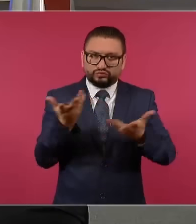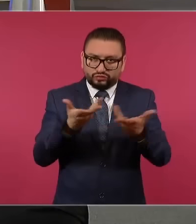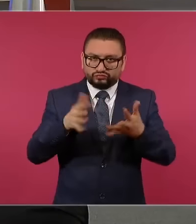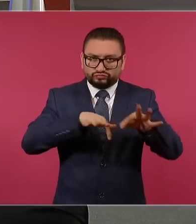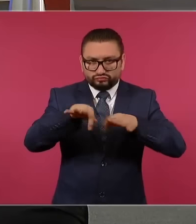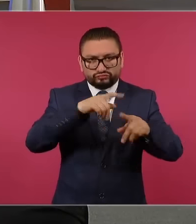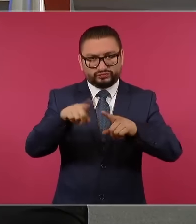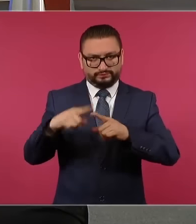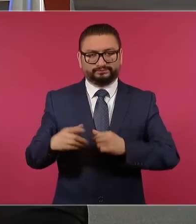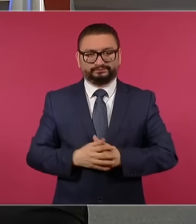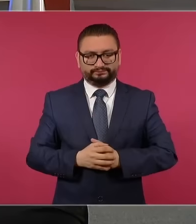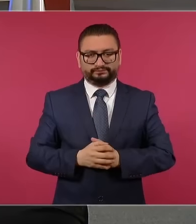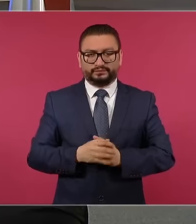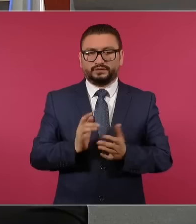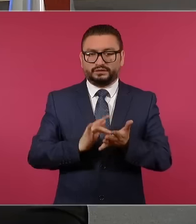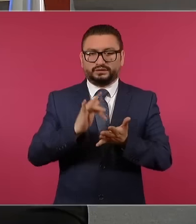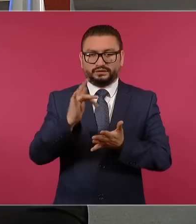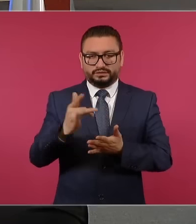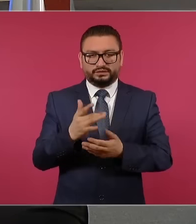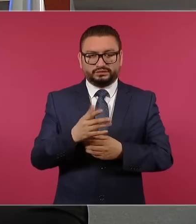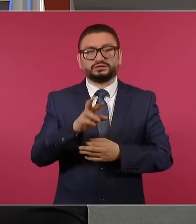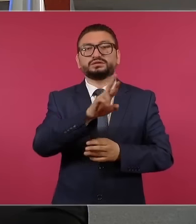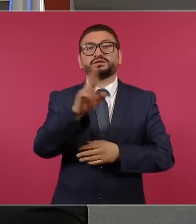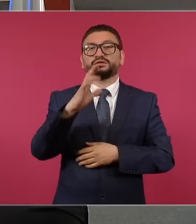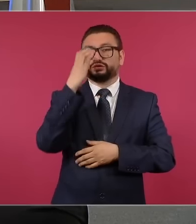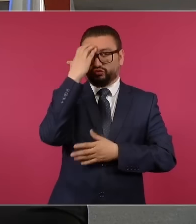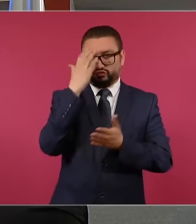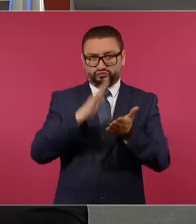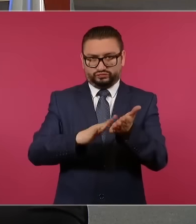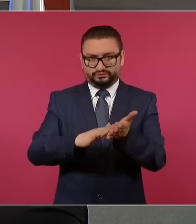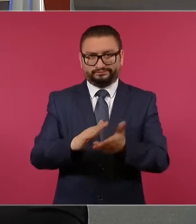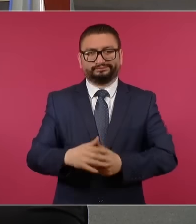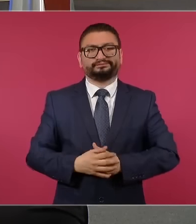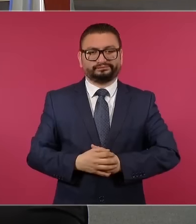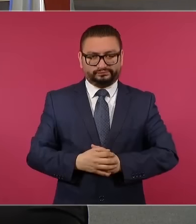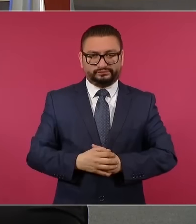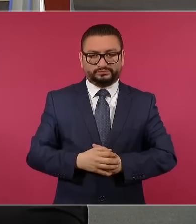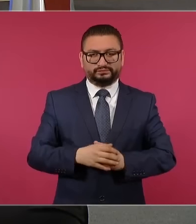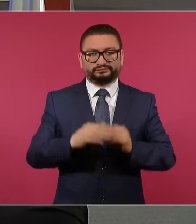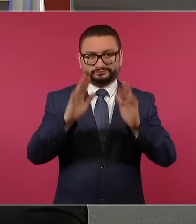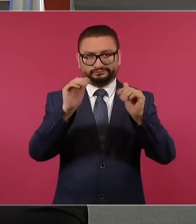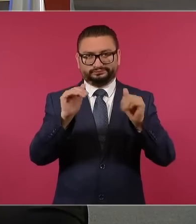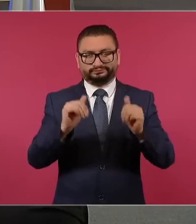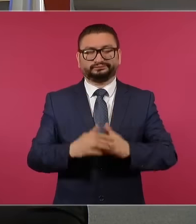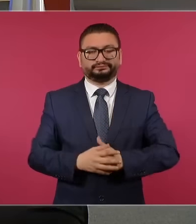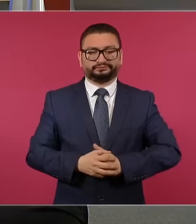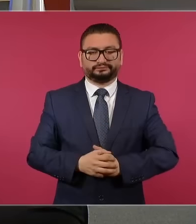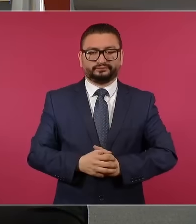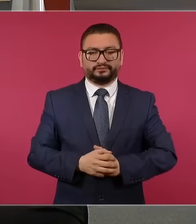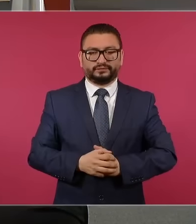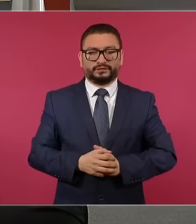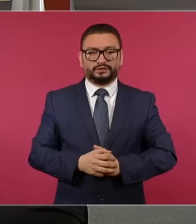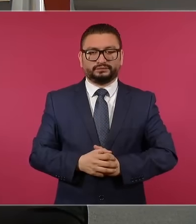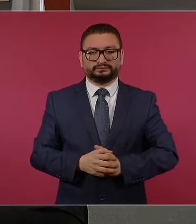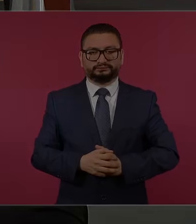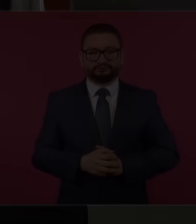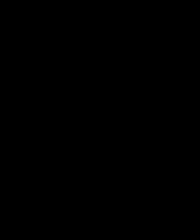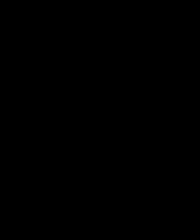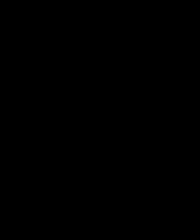hacen. Gracias. nuestro reconocimiento. Muchas gracias. Adiós. Adiós. Gracias.